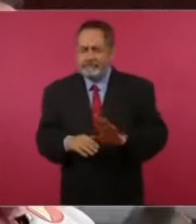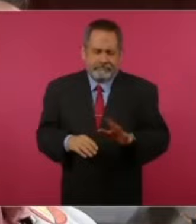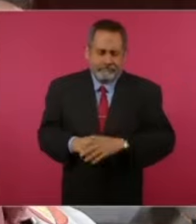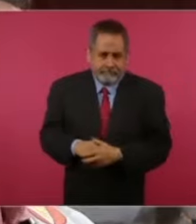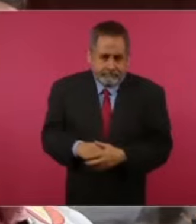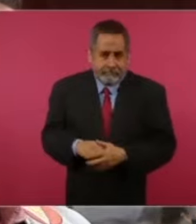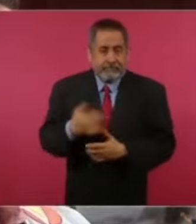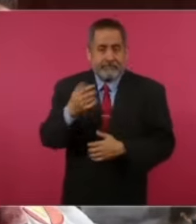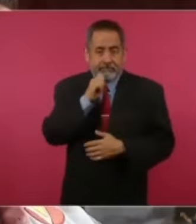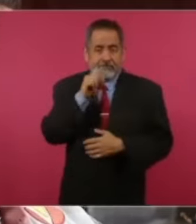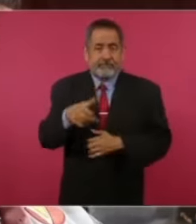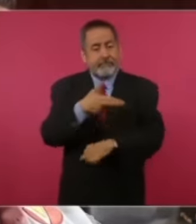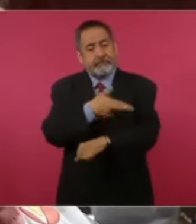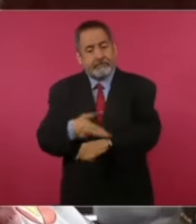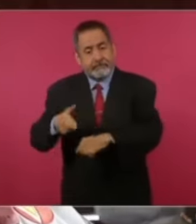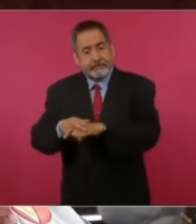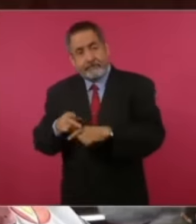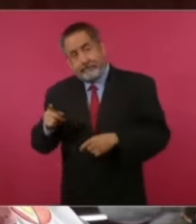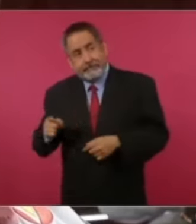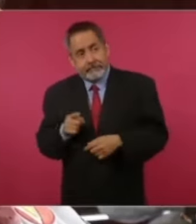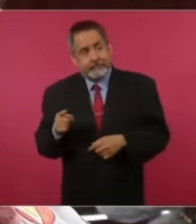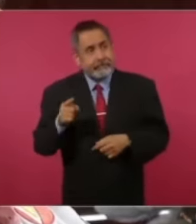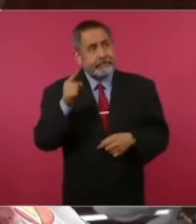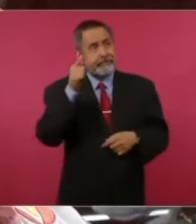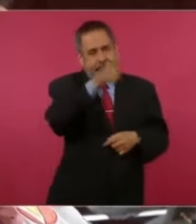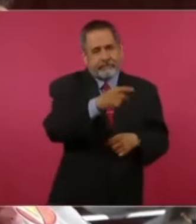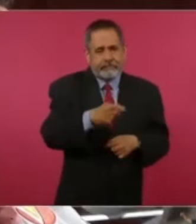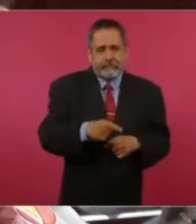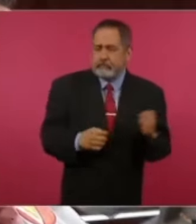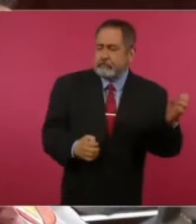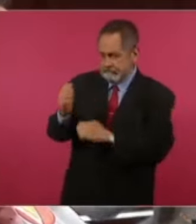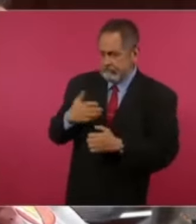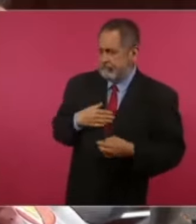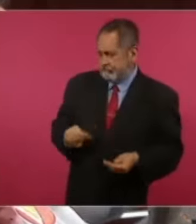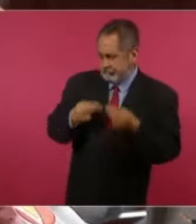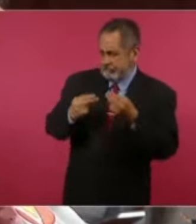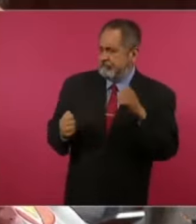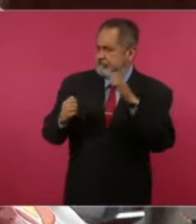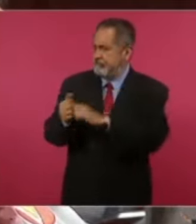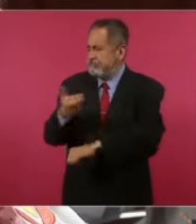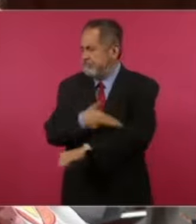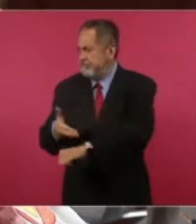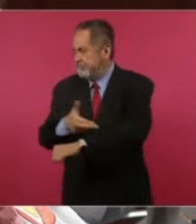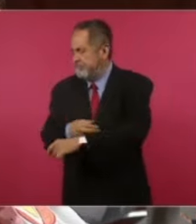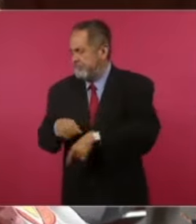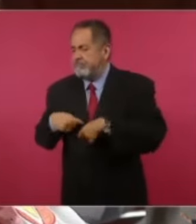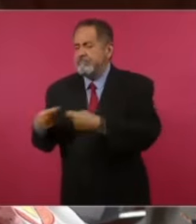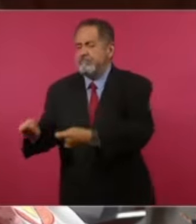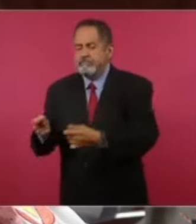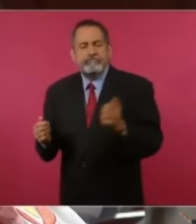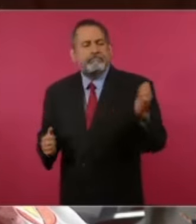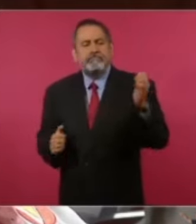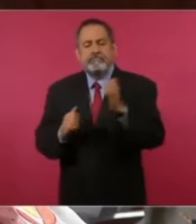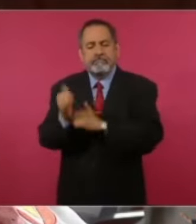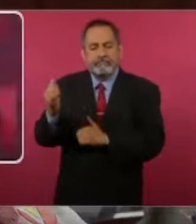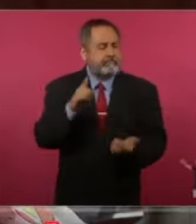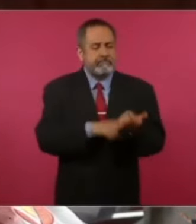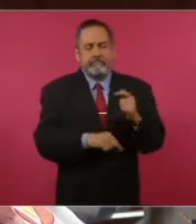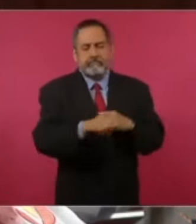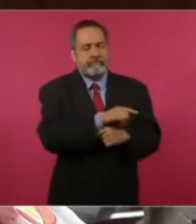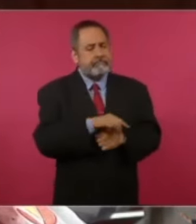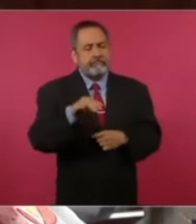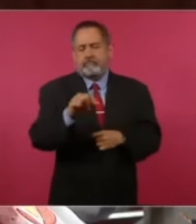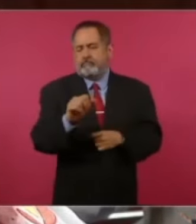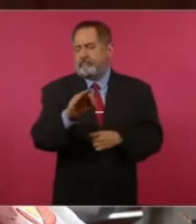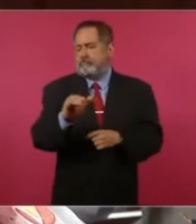cuales ha regresado a México y cómo así ha llegado directamente hacia una mañanera. Quiero saber qué le dice al presidente, por qué motivos regresó